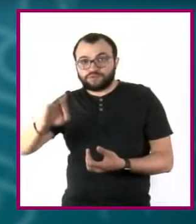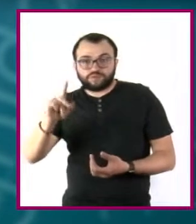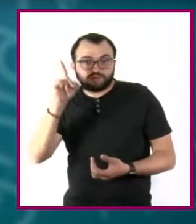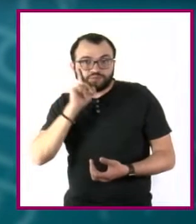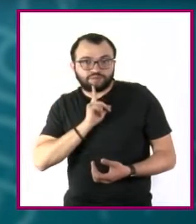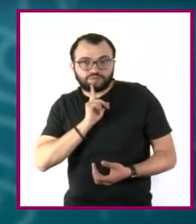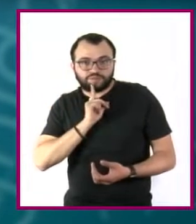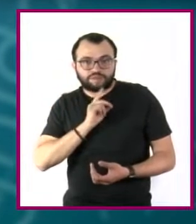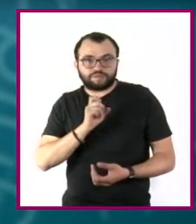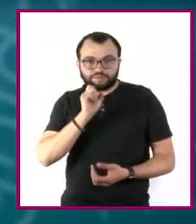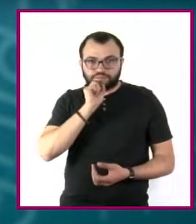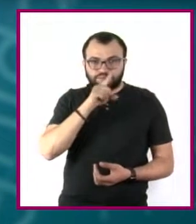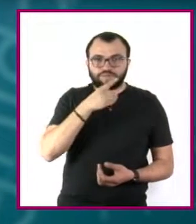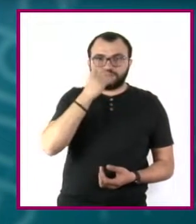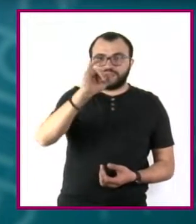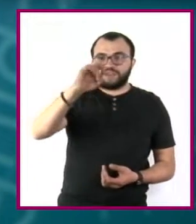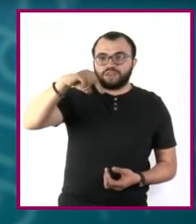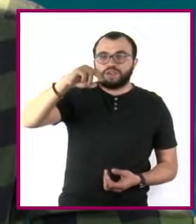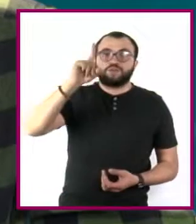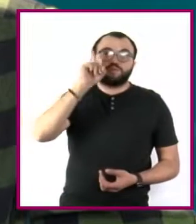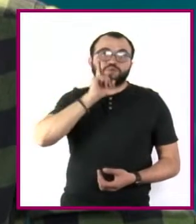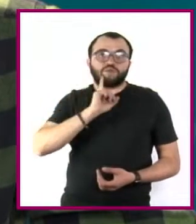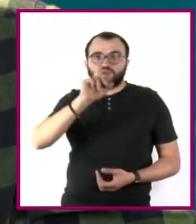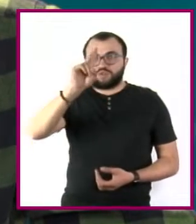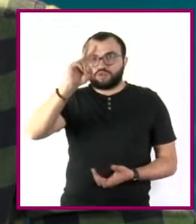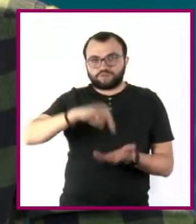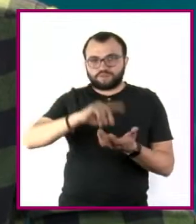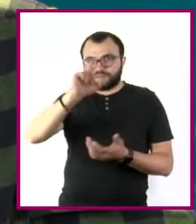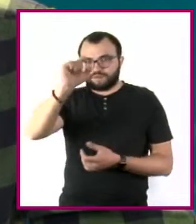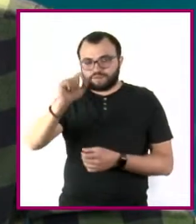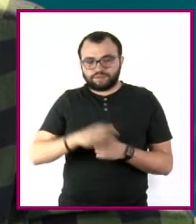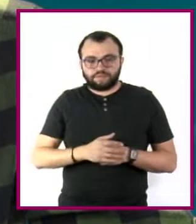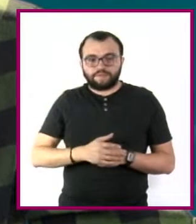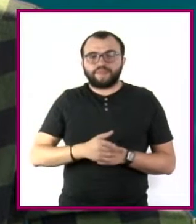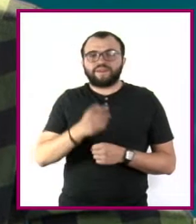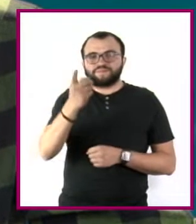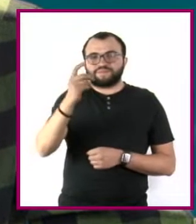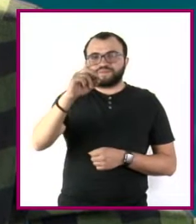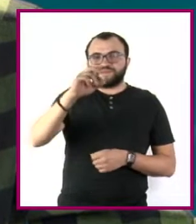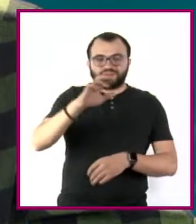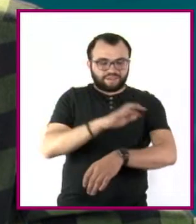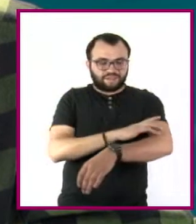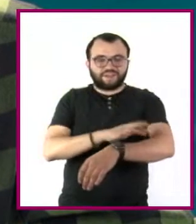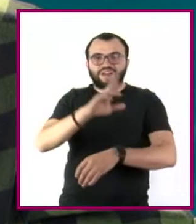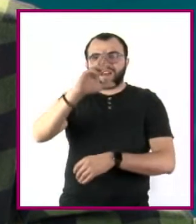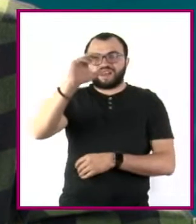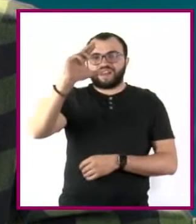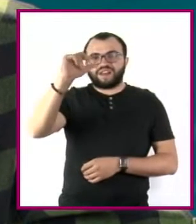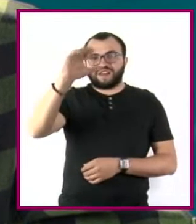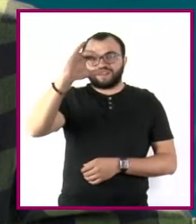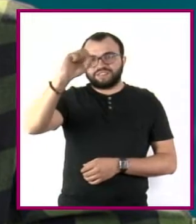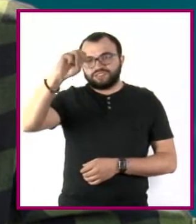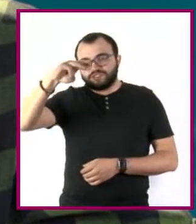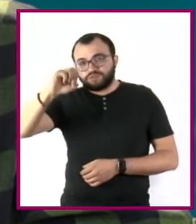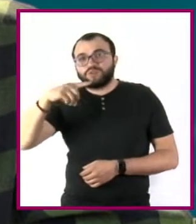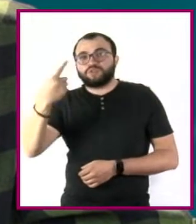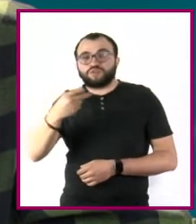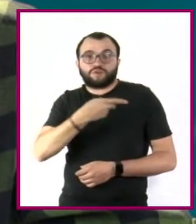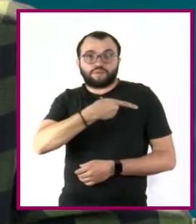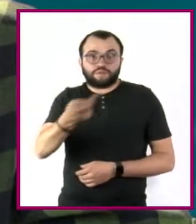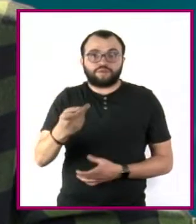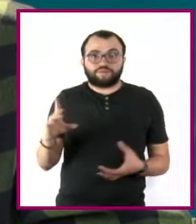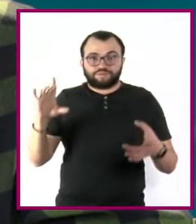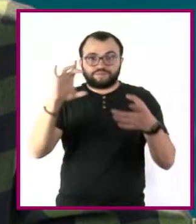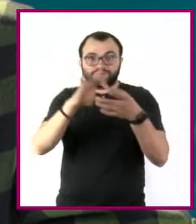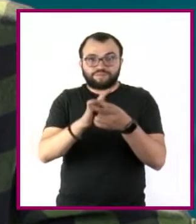según cifras de INMUJERES de 2020. Al racismo y a la pobreza se suman el casi nulo acceso a la educación y la malnutrición que